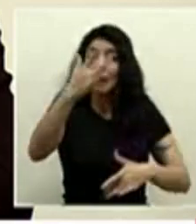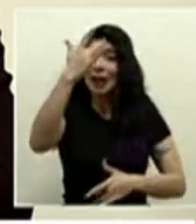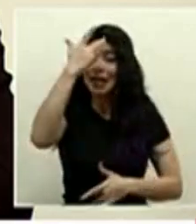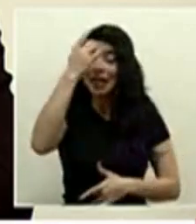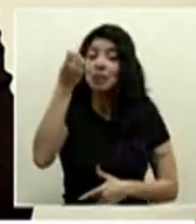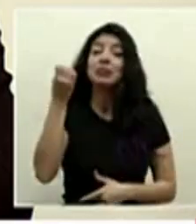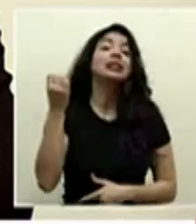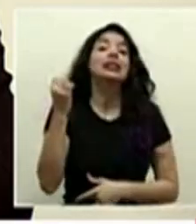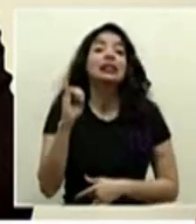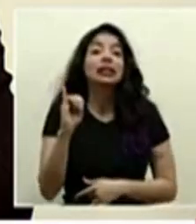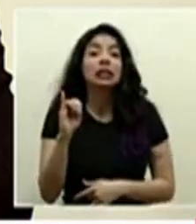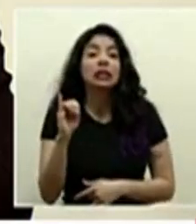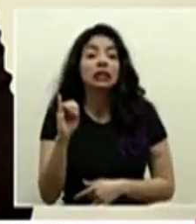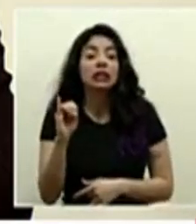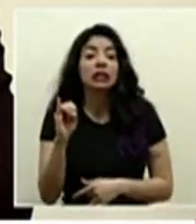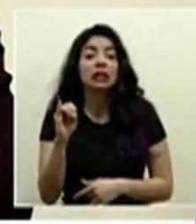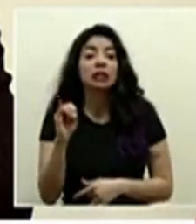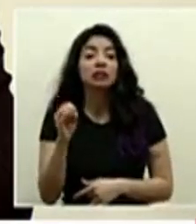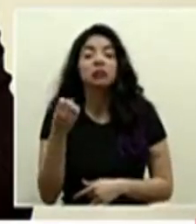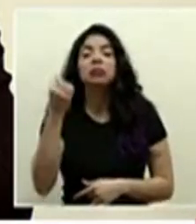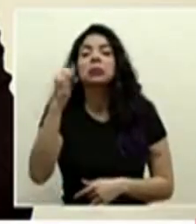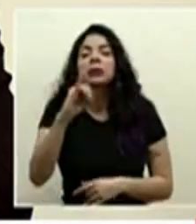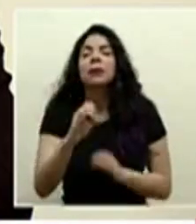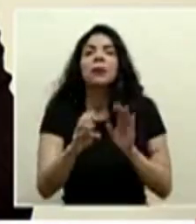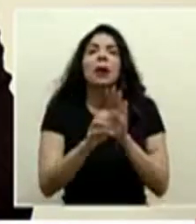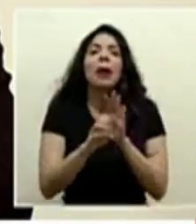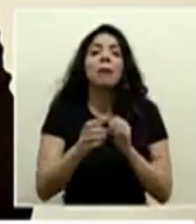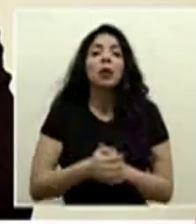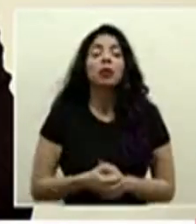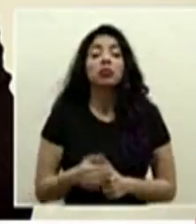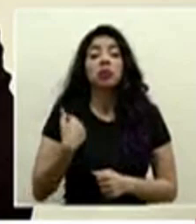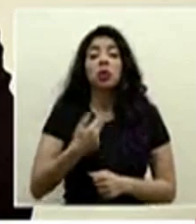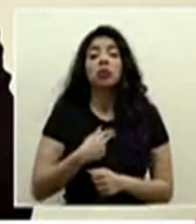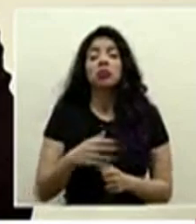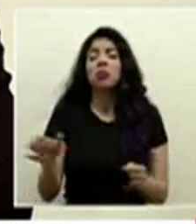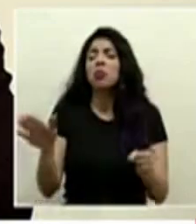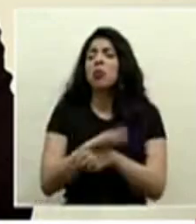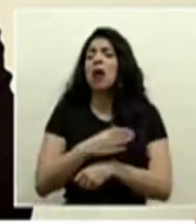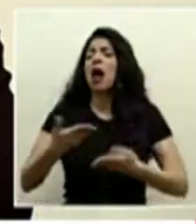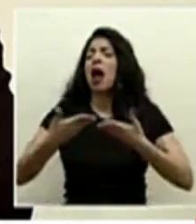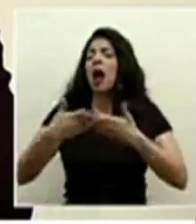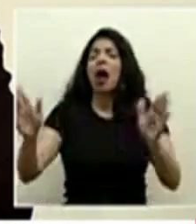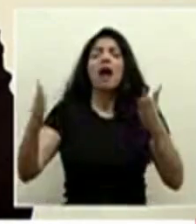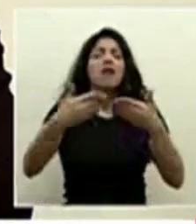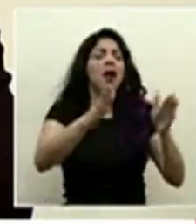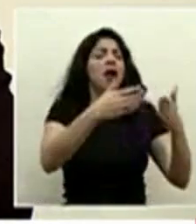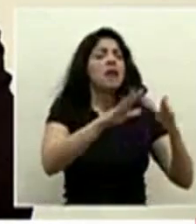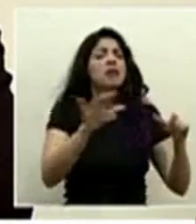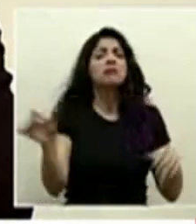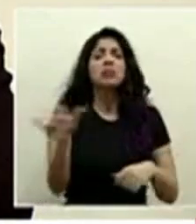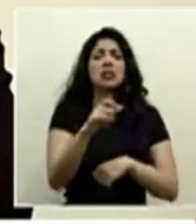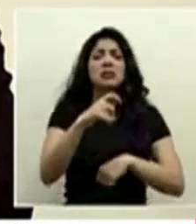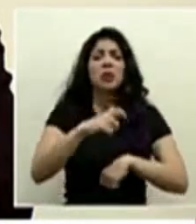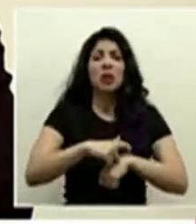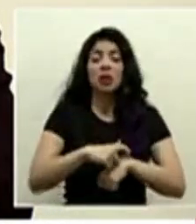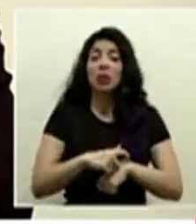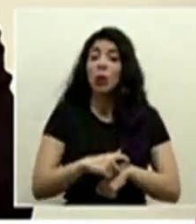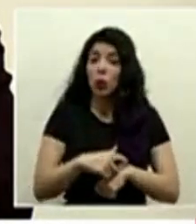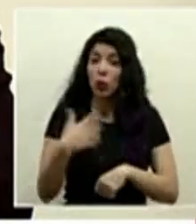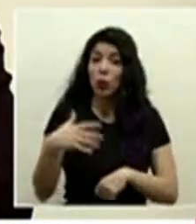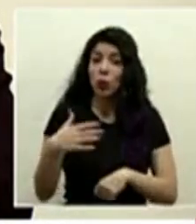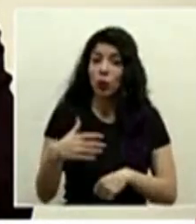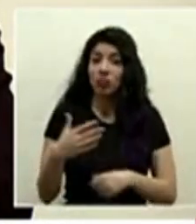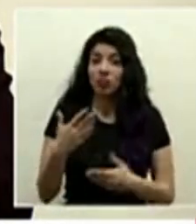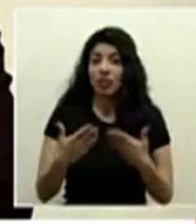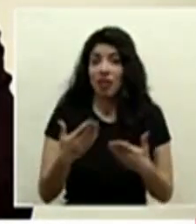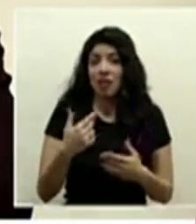si mantenemos si hubiéramos hecho una apertura completa de todas las actividades al mismo tiempo tal vez yo si le diría